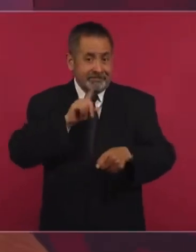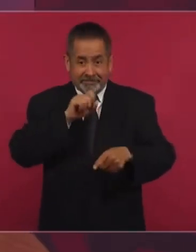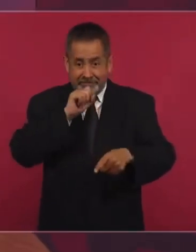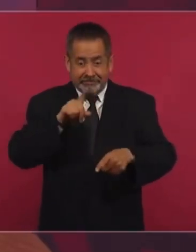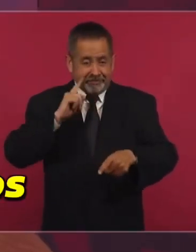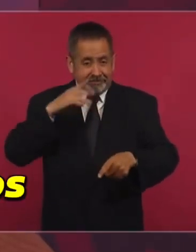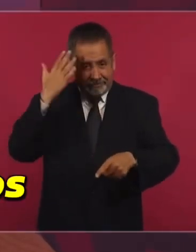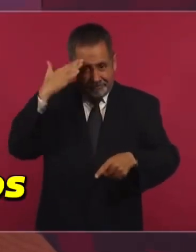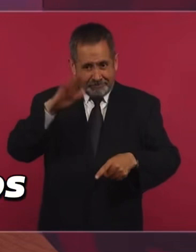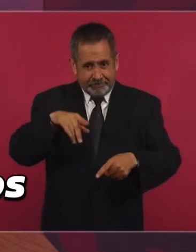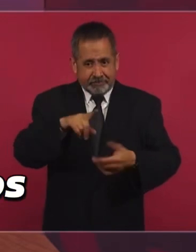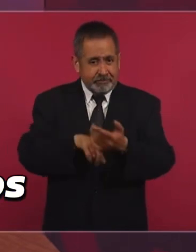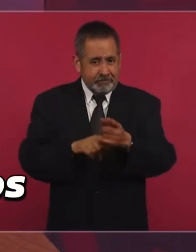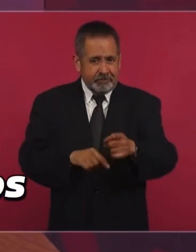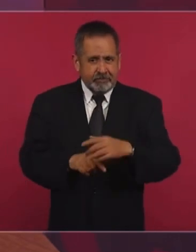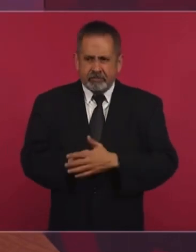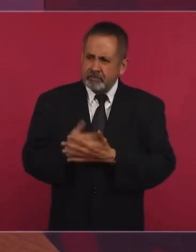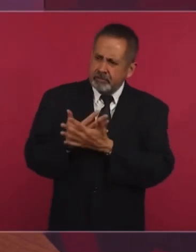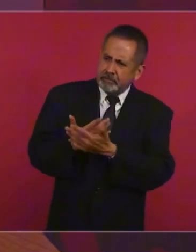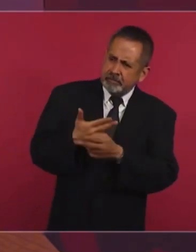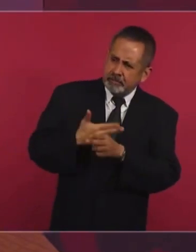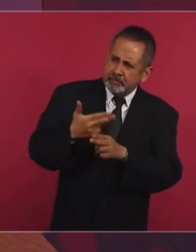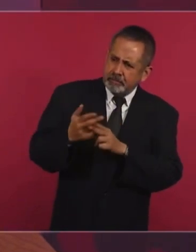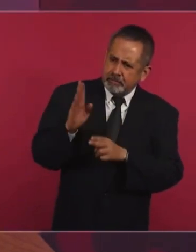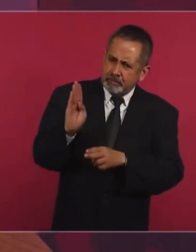que por qué no esperábamos 90 días.